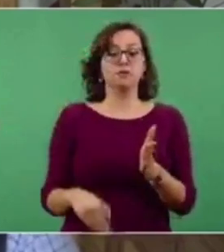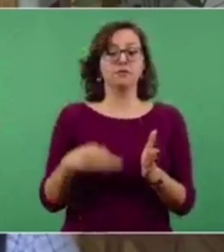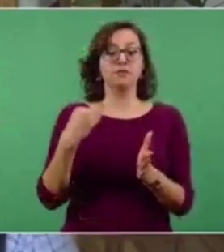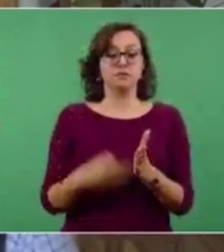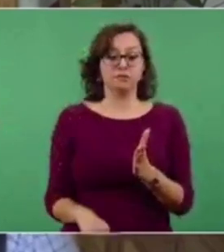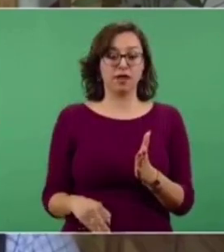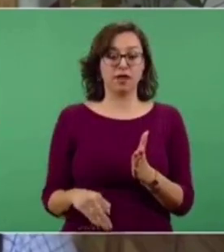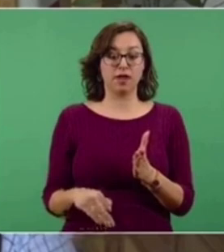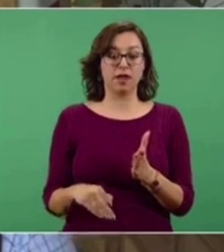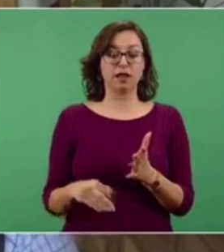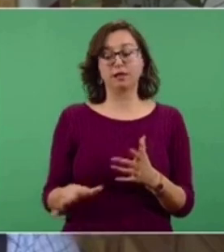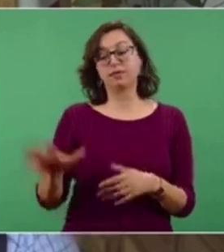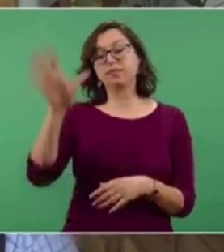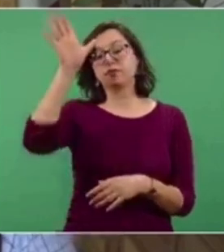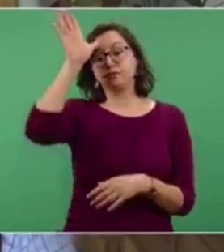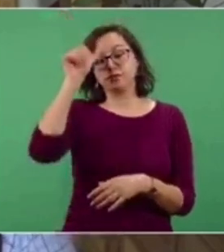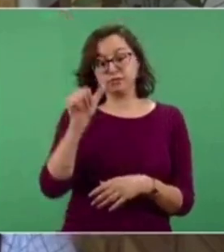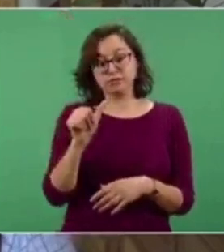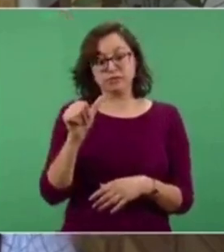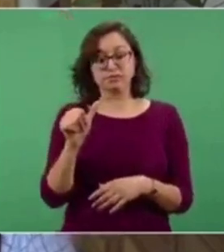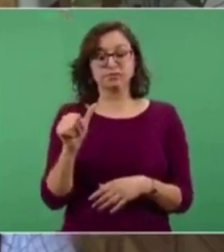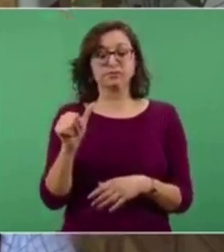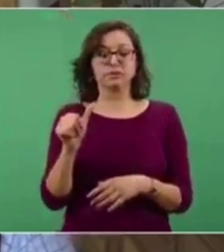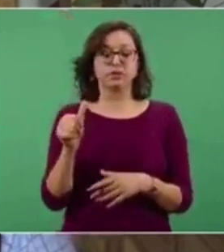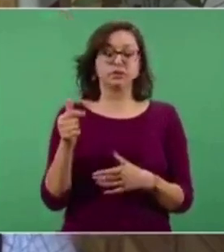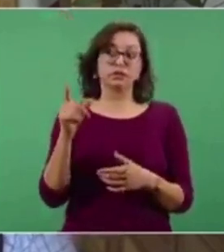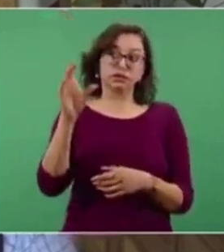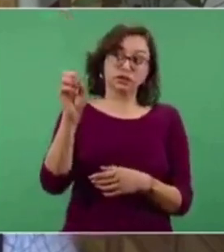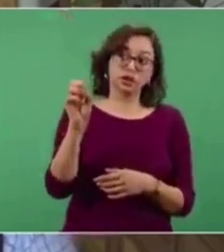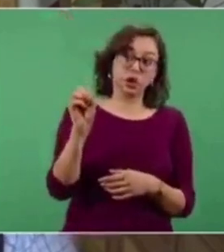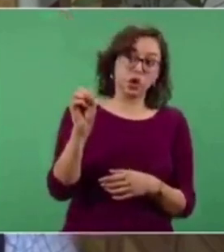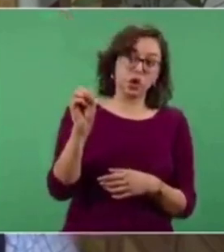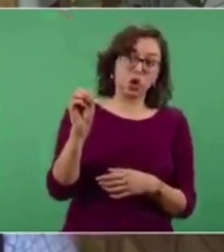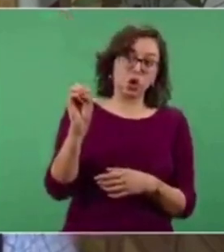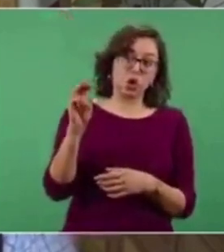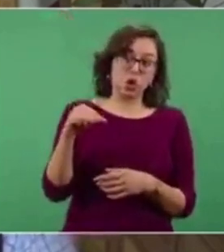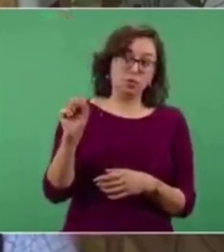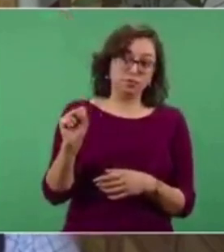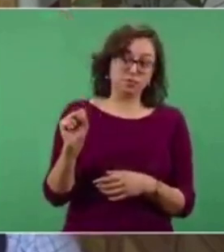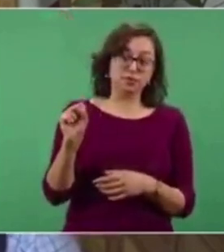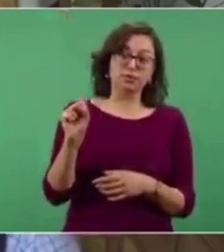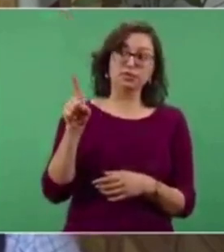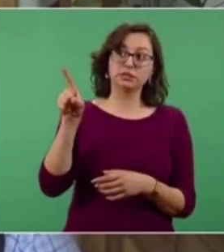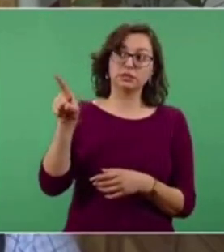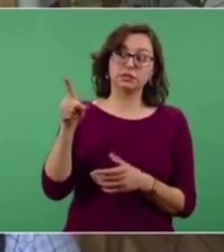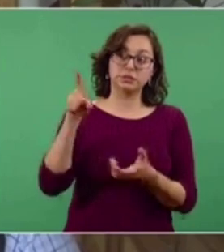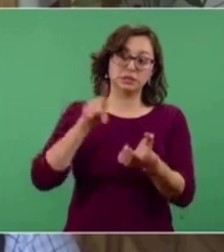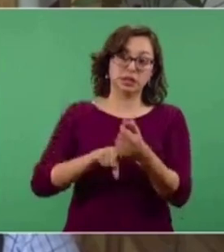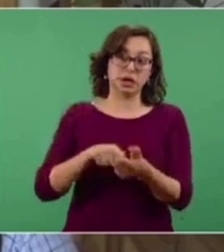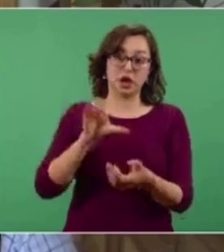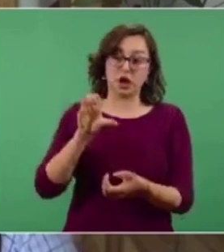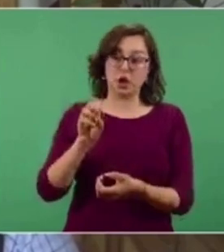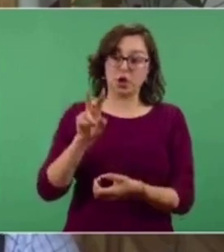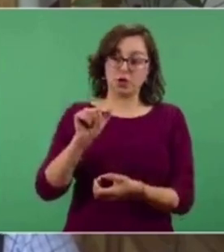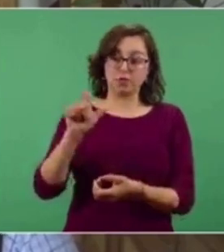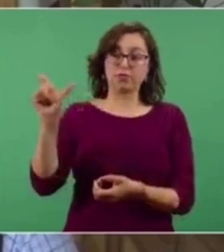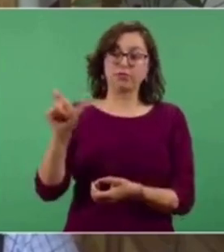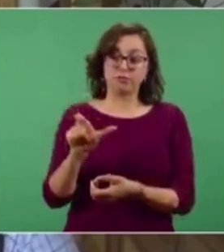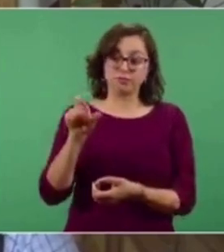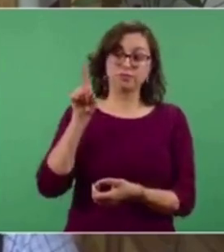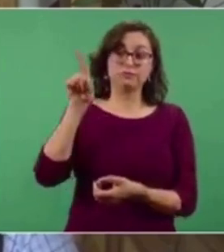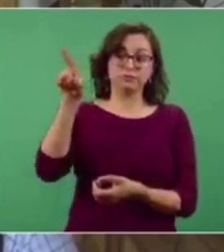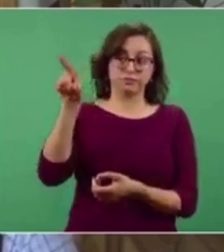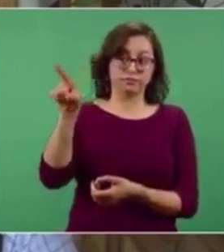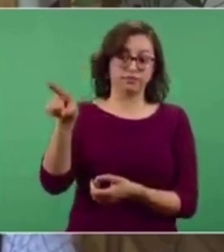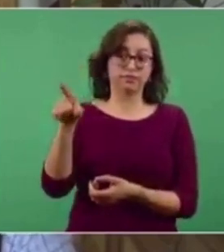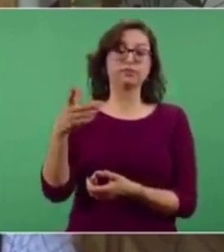el convenio, esta estrategia, esta herramienta que generó la OMS, que es la plataforma COVAX, que nos genera también un acceso